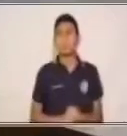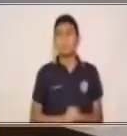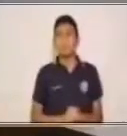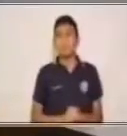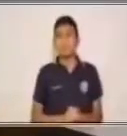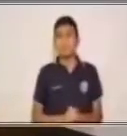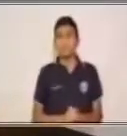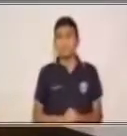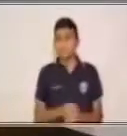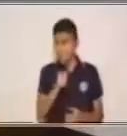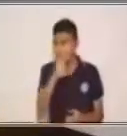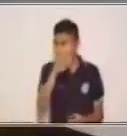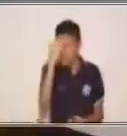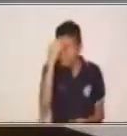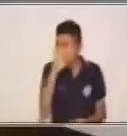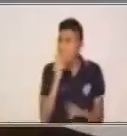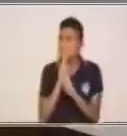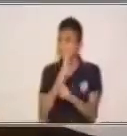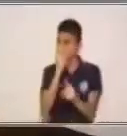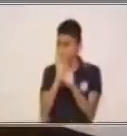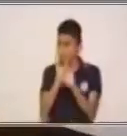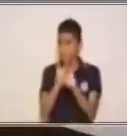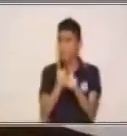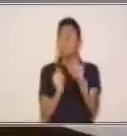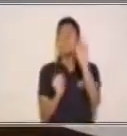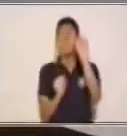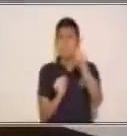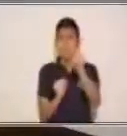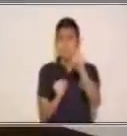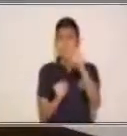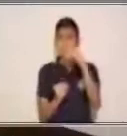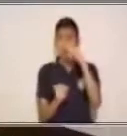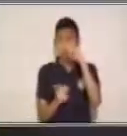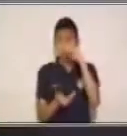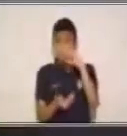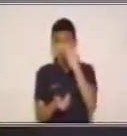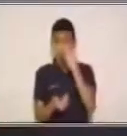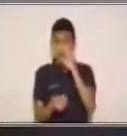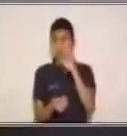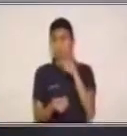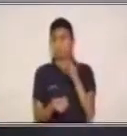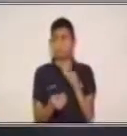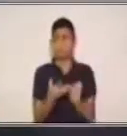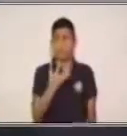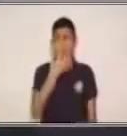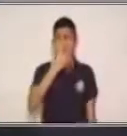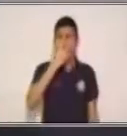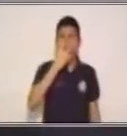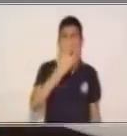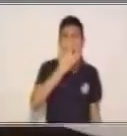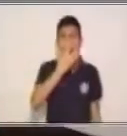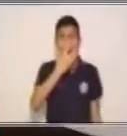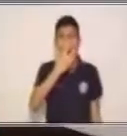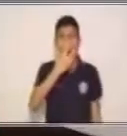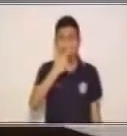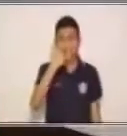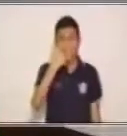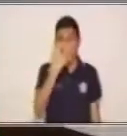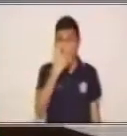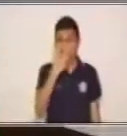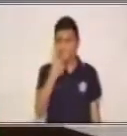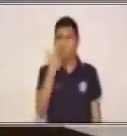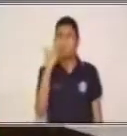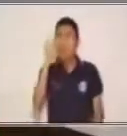Muy bien. Yo sé que ya respondieron. Esa niña está enojada. Sí, exacto.